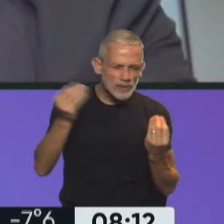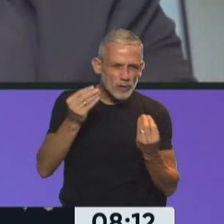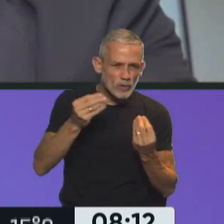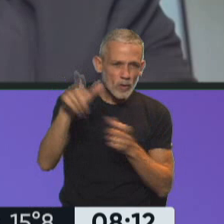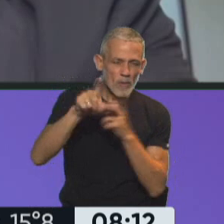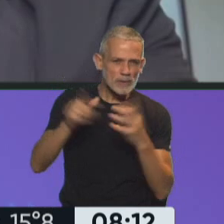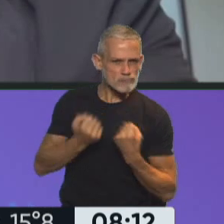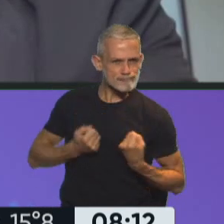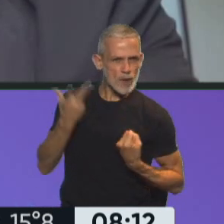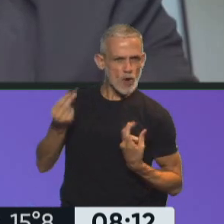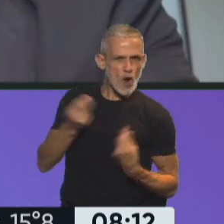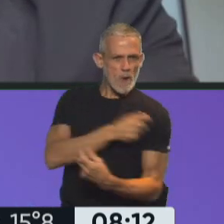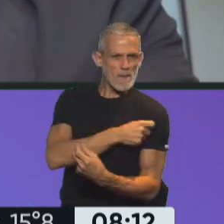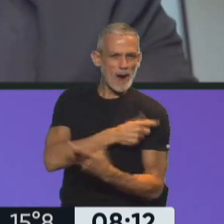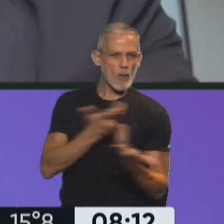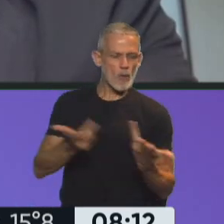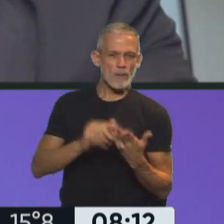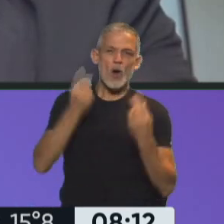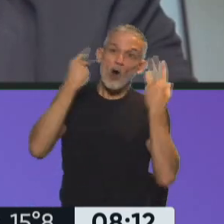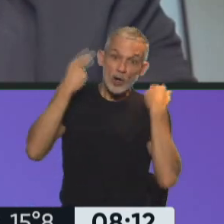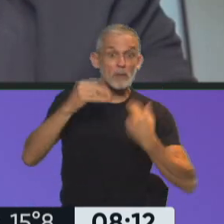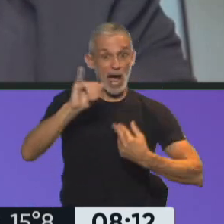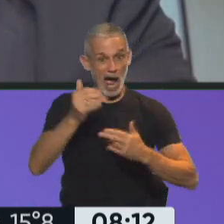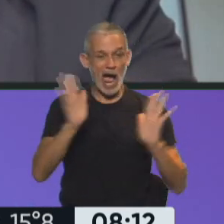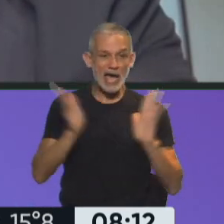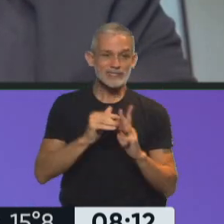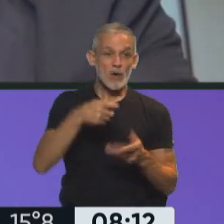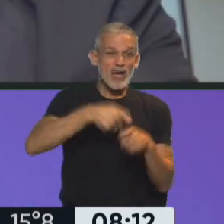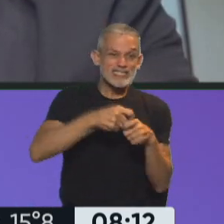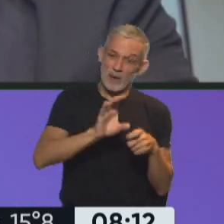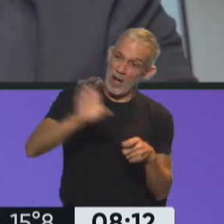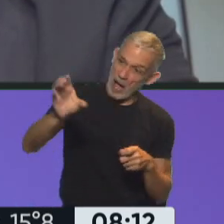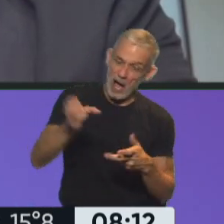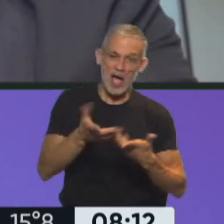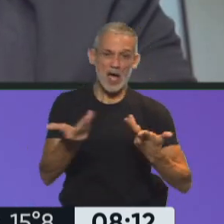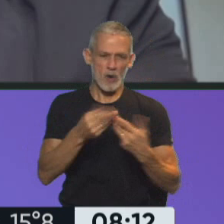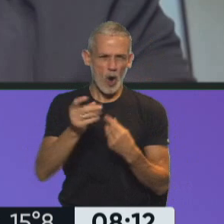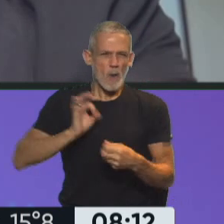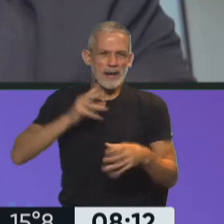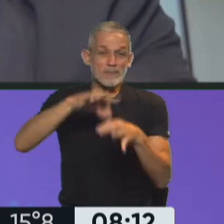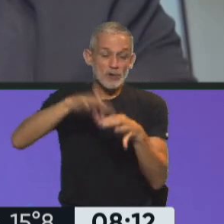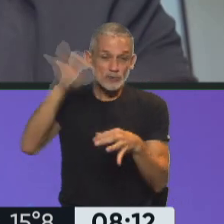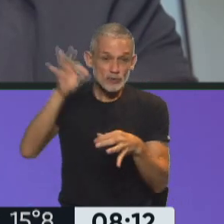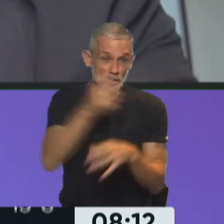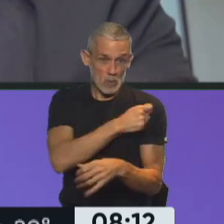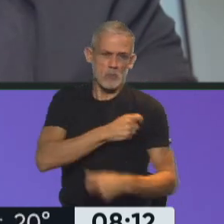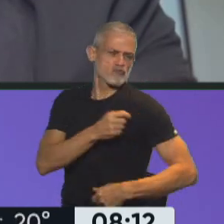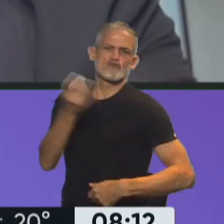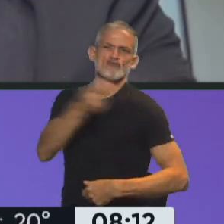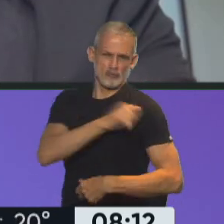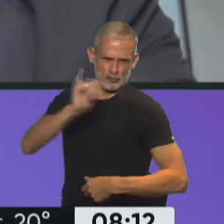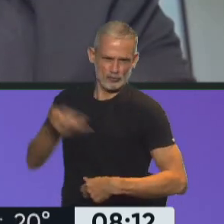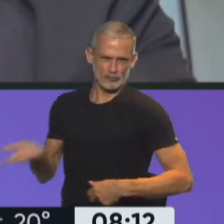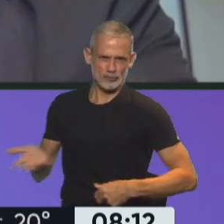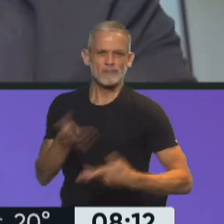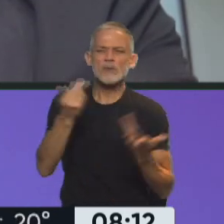mucha gente que no se quiere vacunar y opta por el corte de pelo o por una pinta de cerveza o hasta por un premio millonario en la lotería para que la gente se